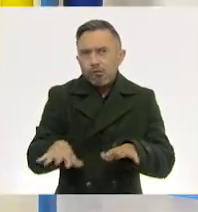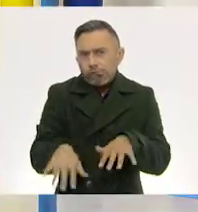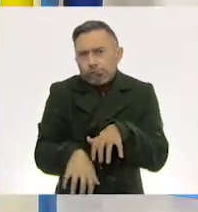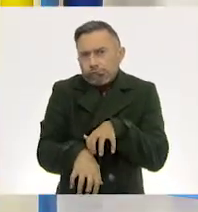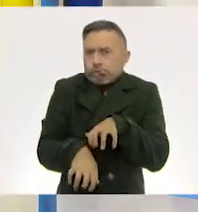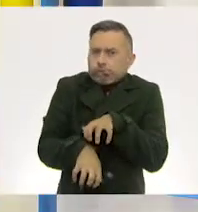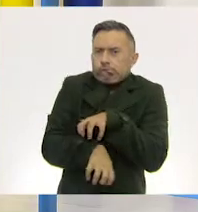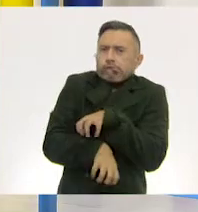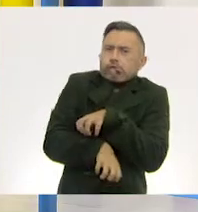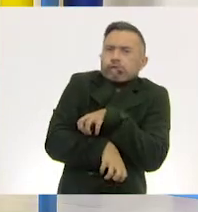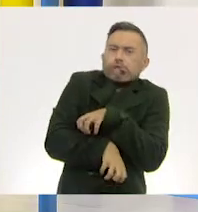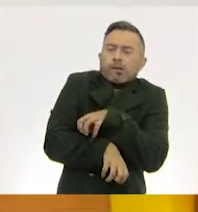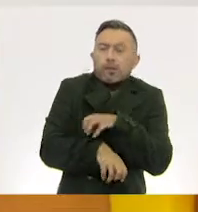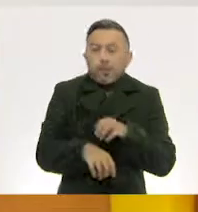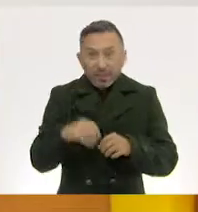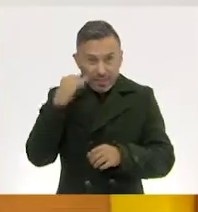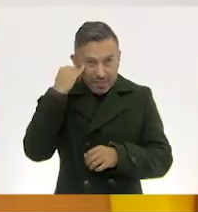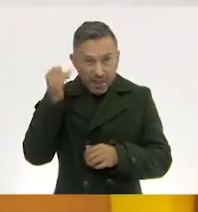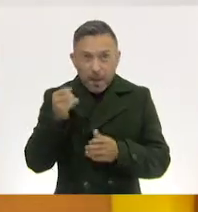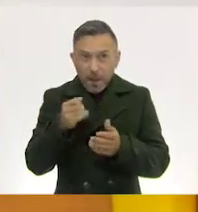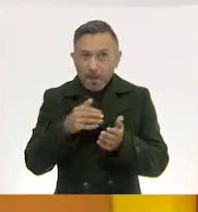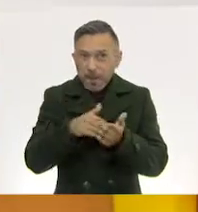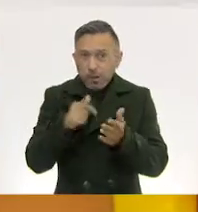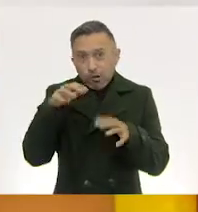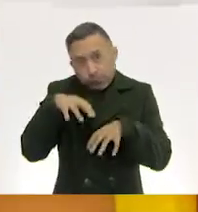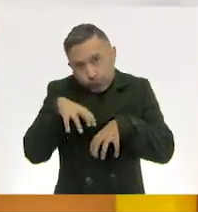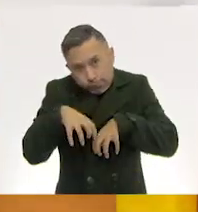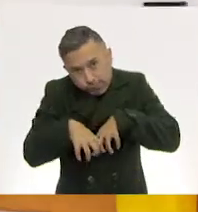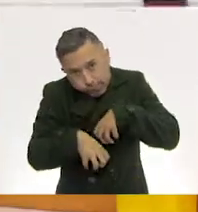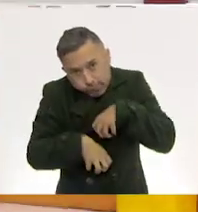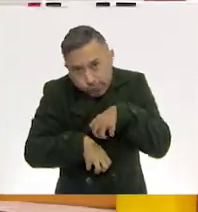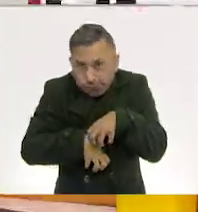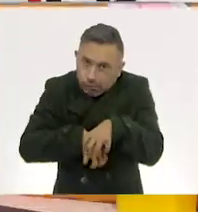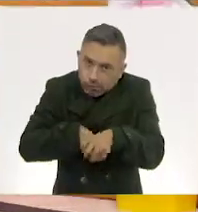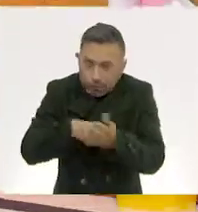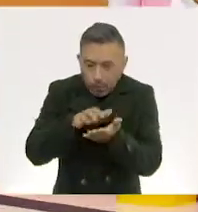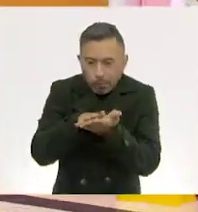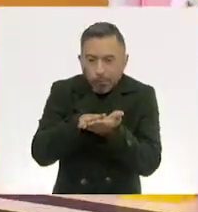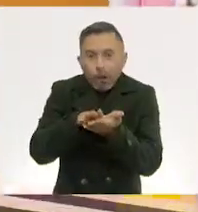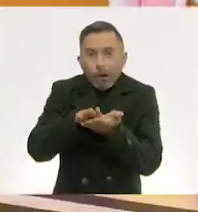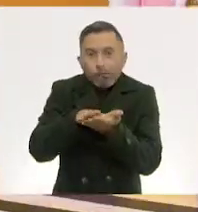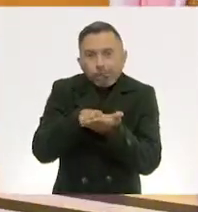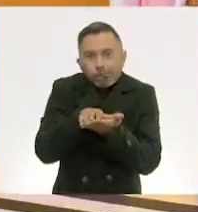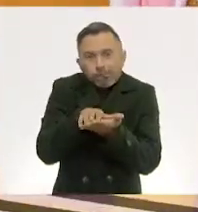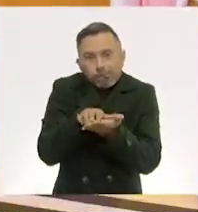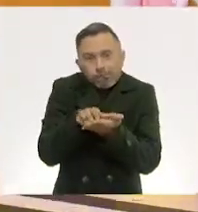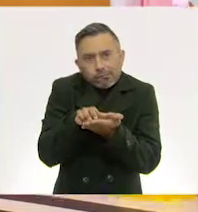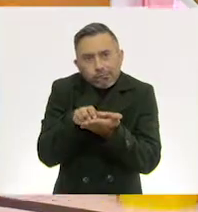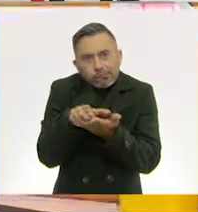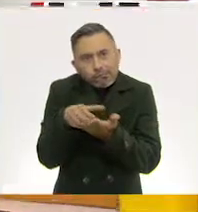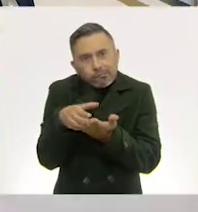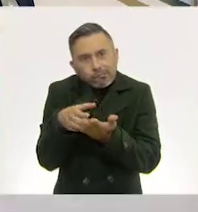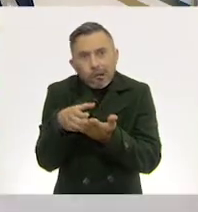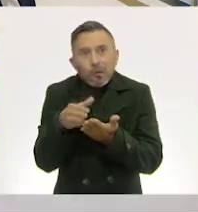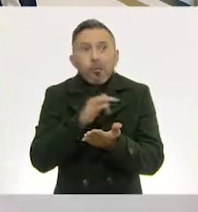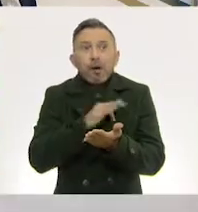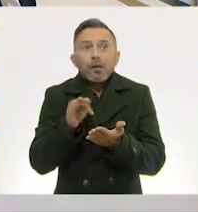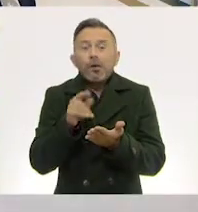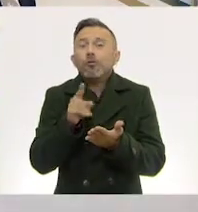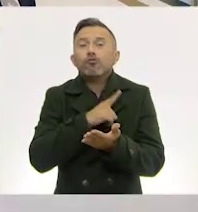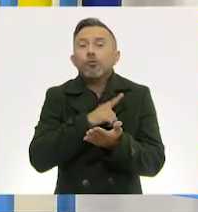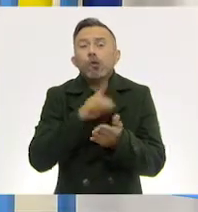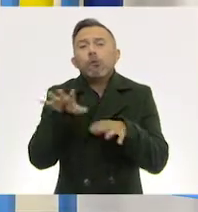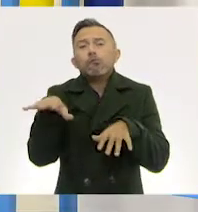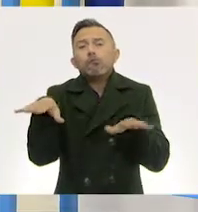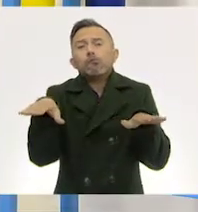arruga. ¿Cómo se arrugarían una hoja de papel? Ya sé. Ay, no ¿Cómo se va arrugando? A lo mejor nada más la esquinita se le arruga. Sí, a